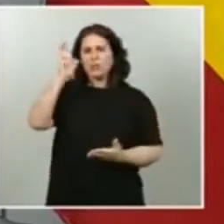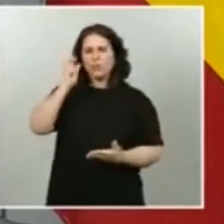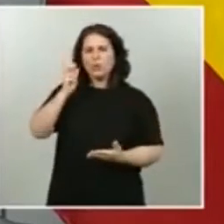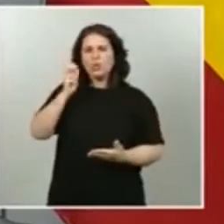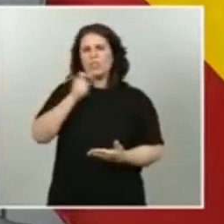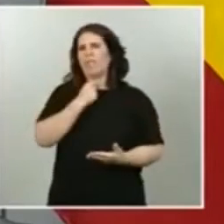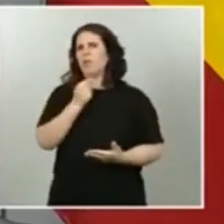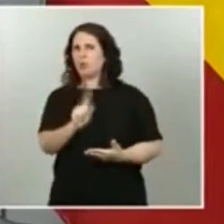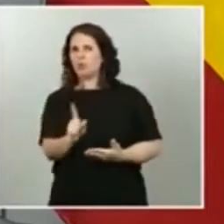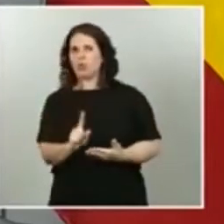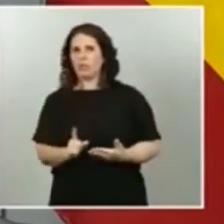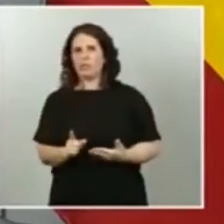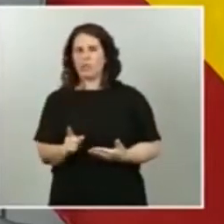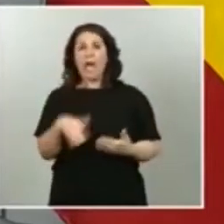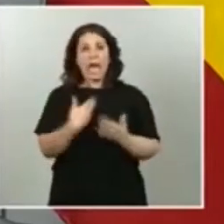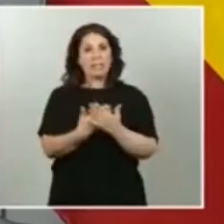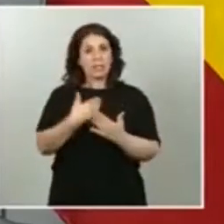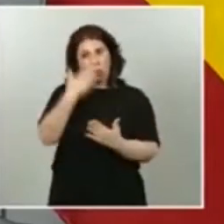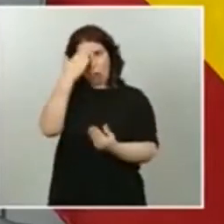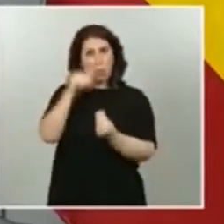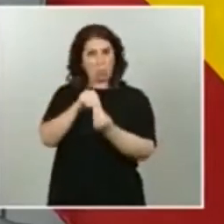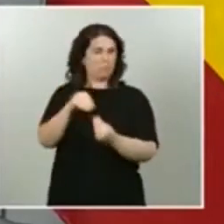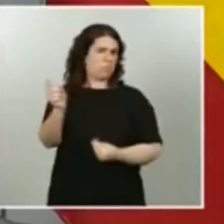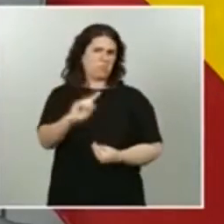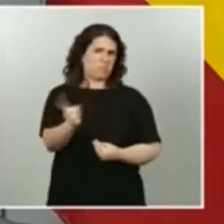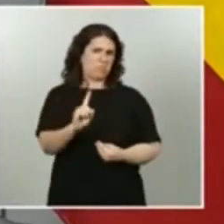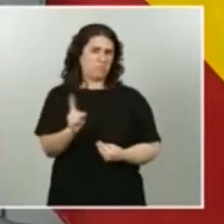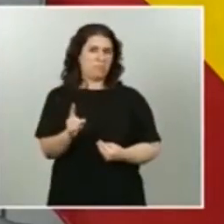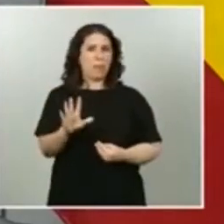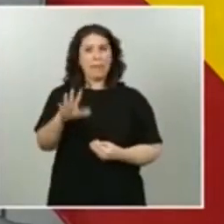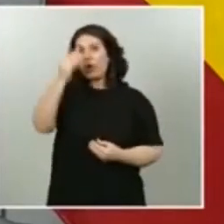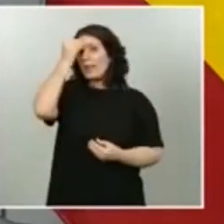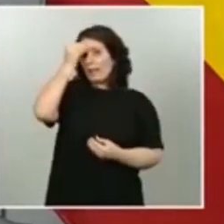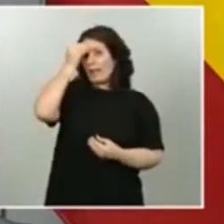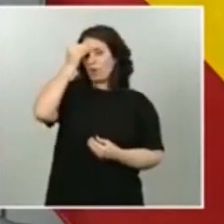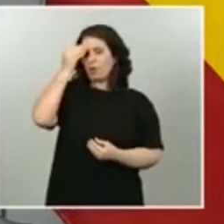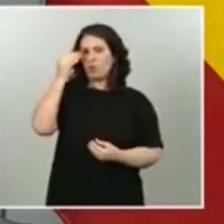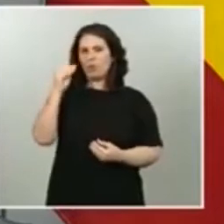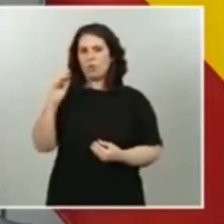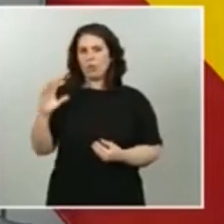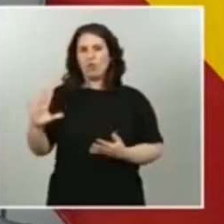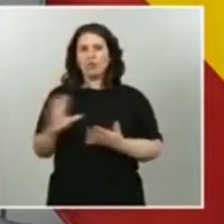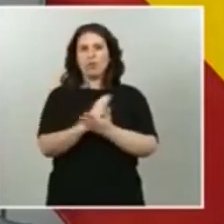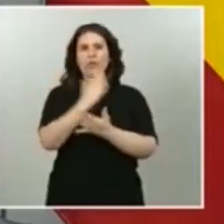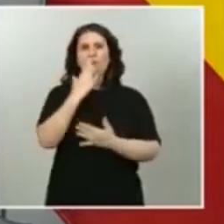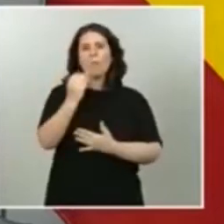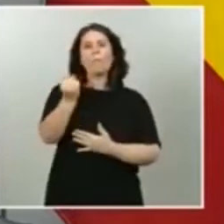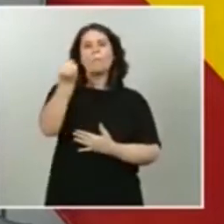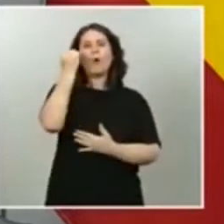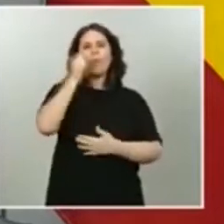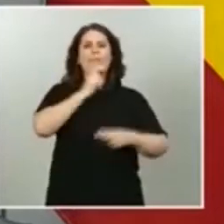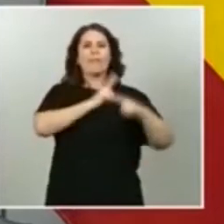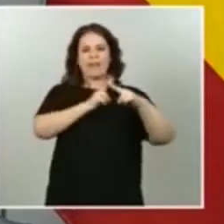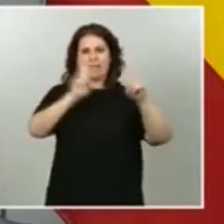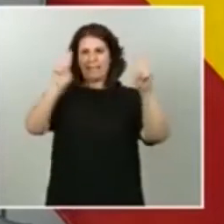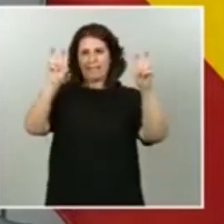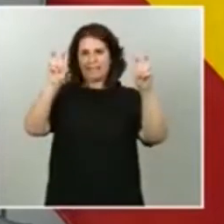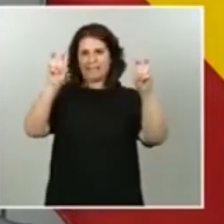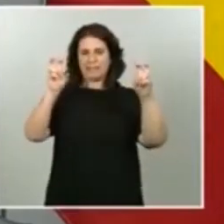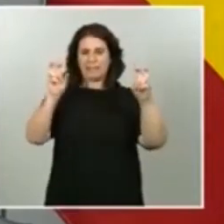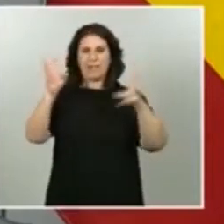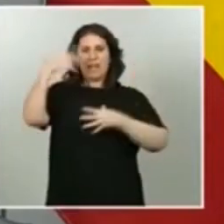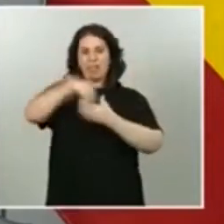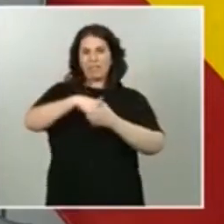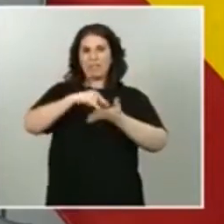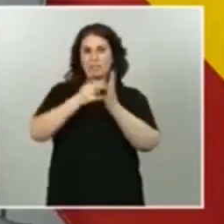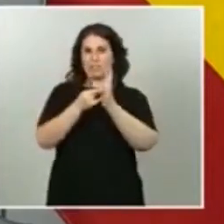no comparto. Pero creo que todos los poderes que configuran la estructura compleja de los sistemas democráticos